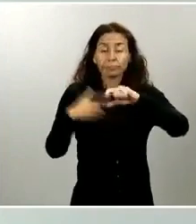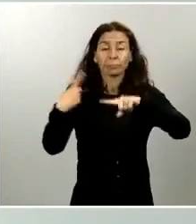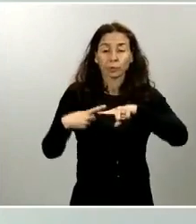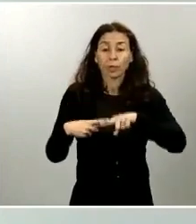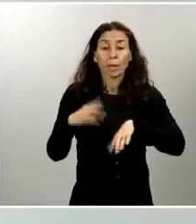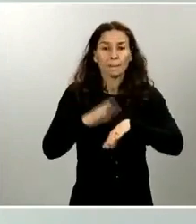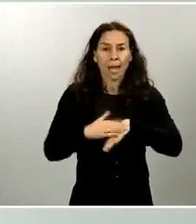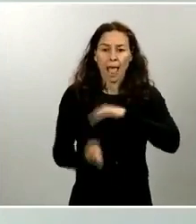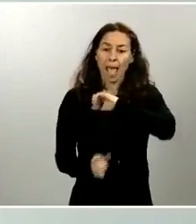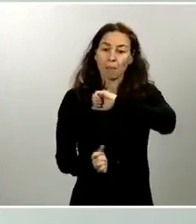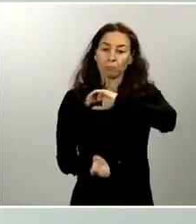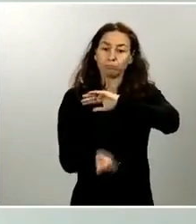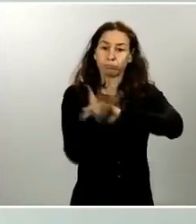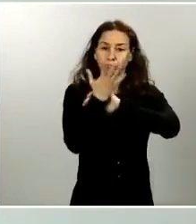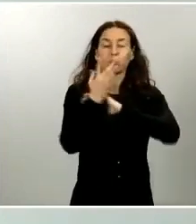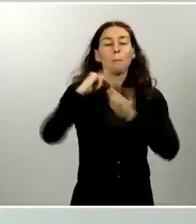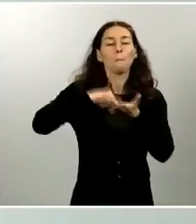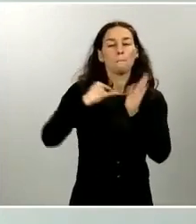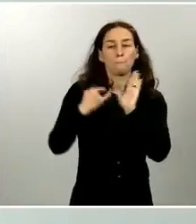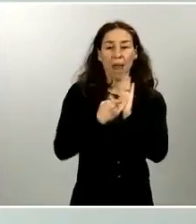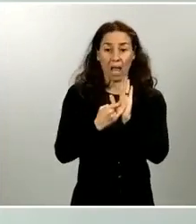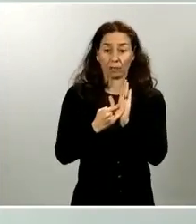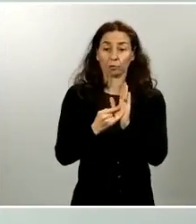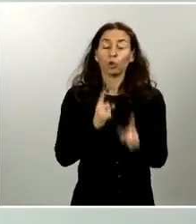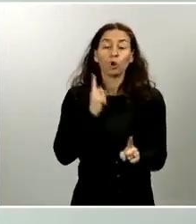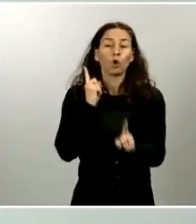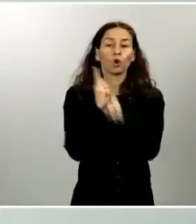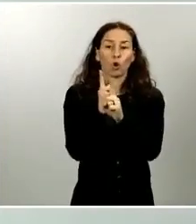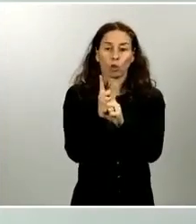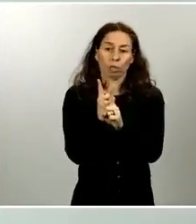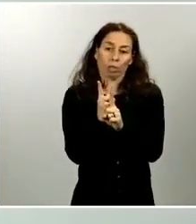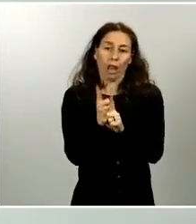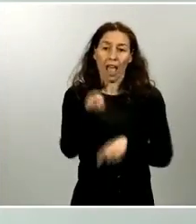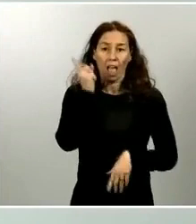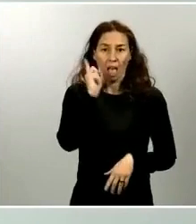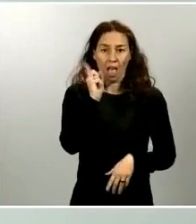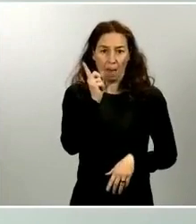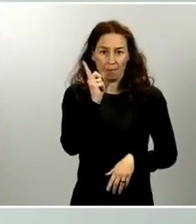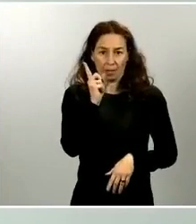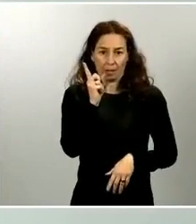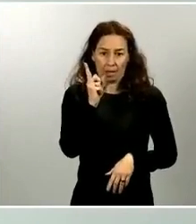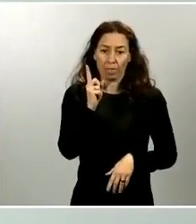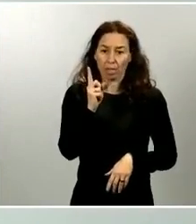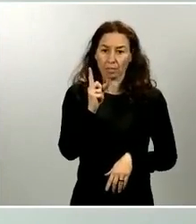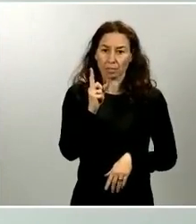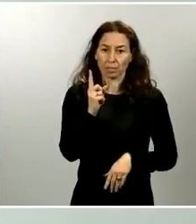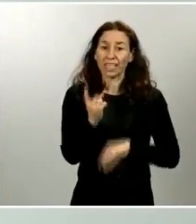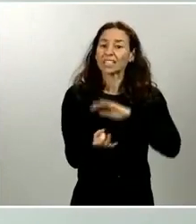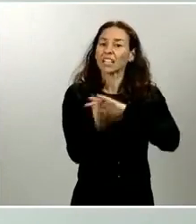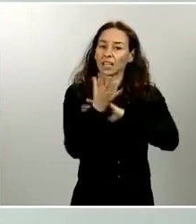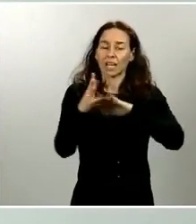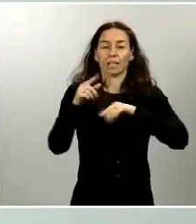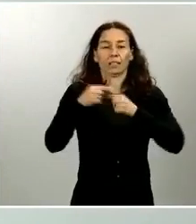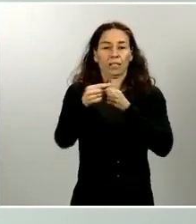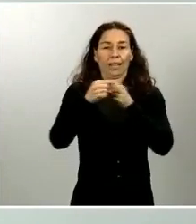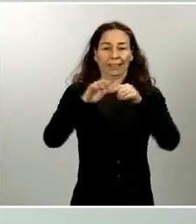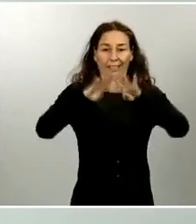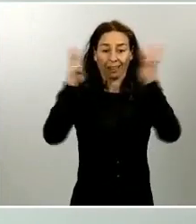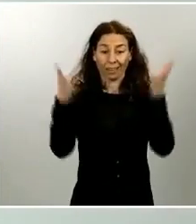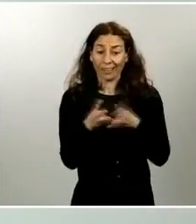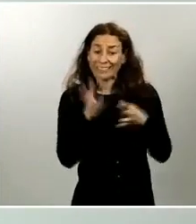denominado un plan operativo de lucha contra las amenazas generadas a través de Internet con ocasión del COVID-19.